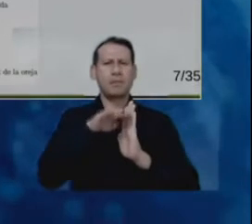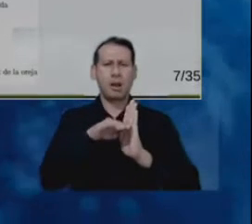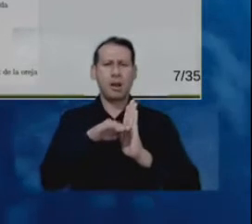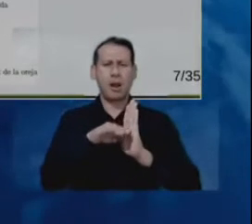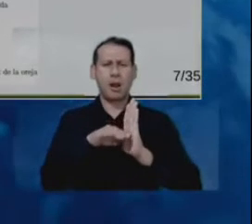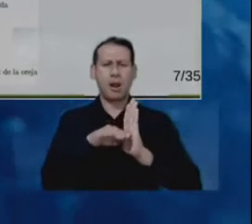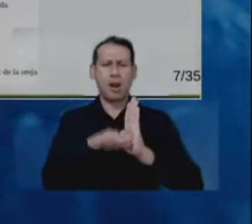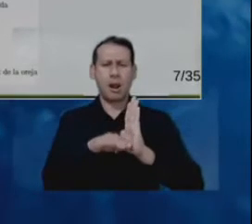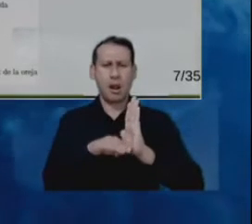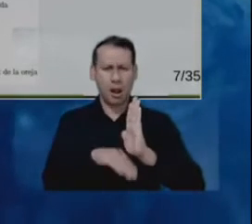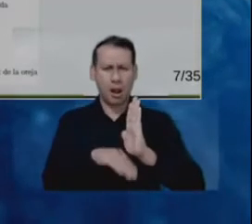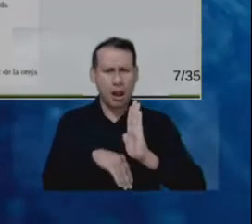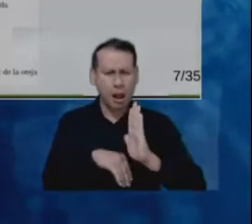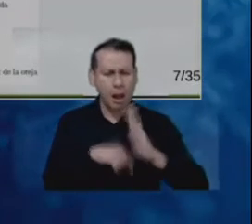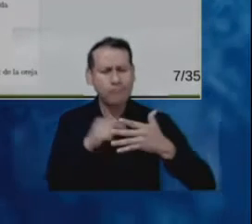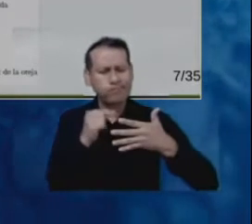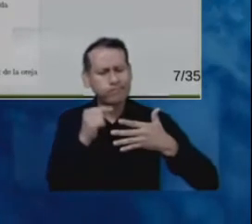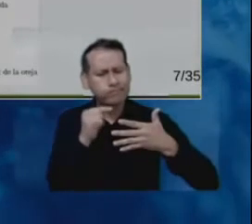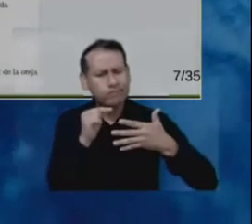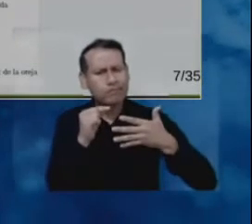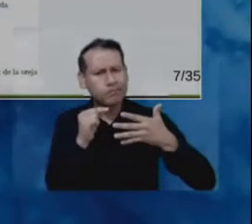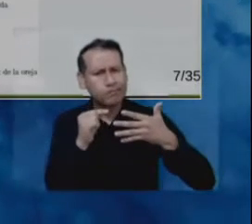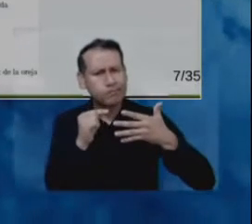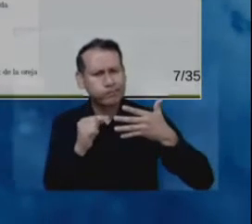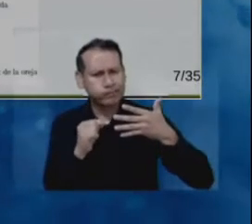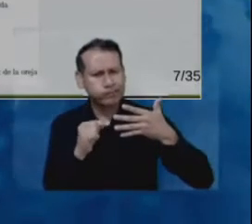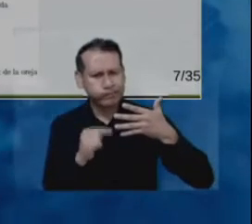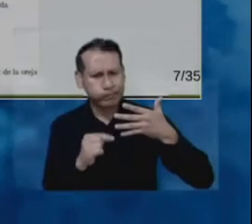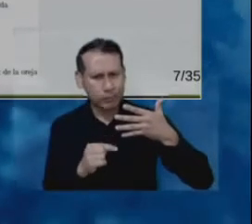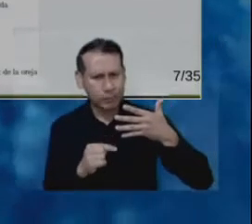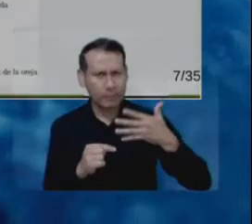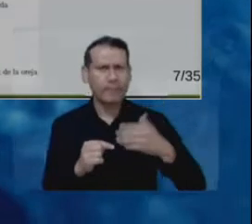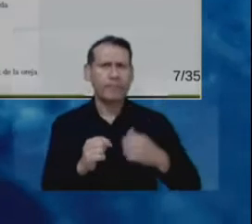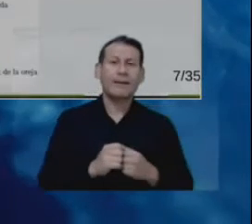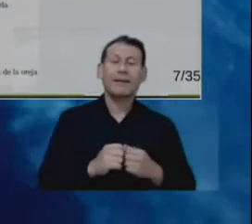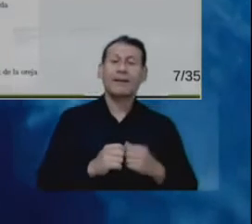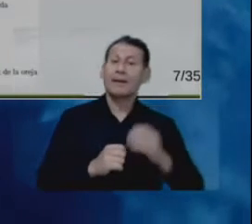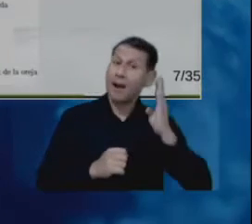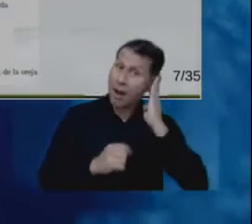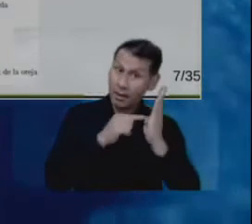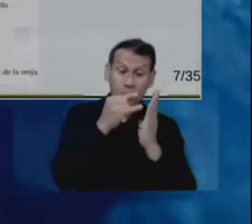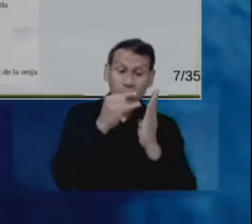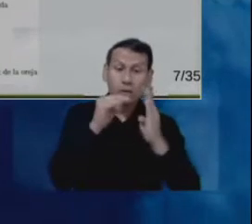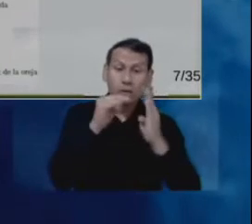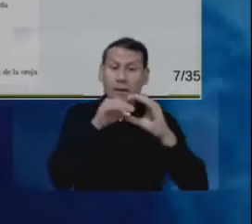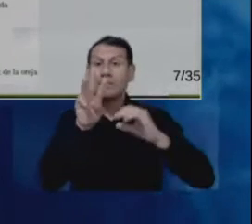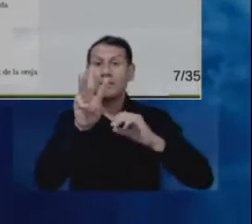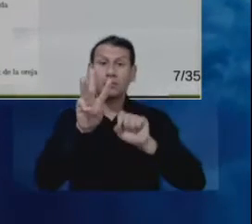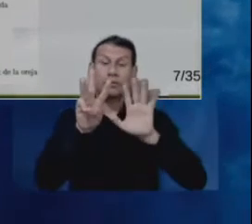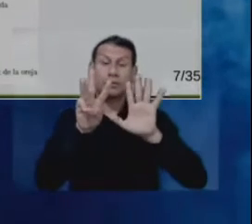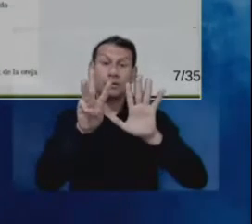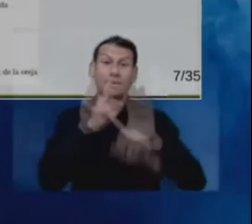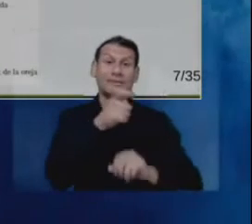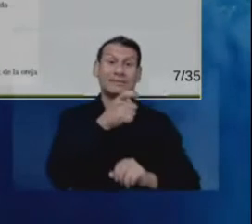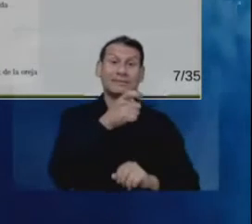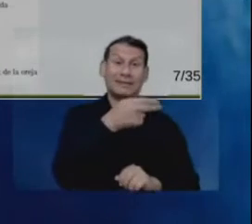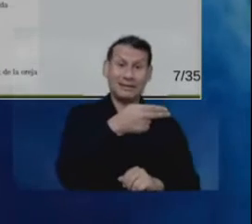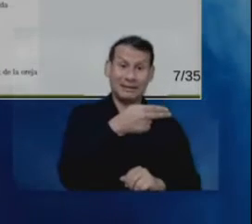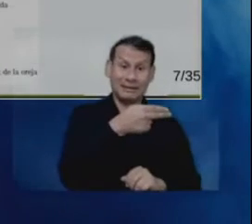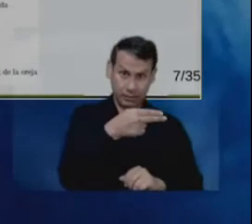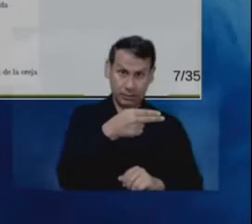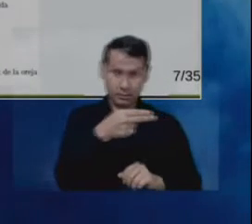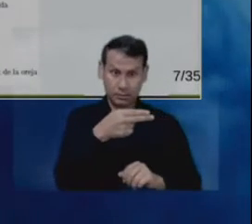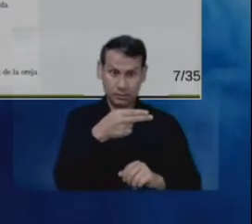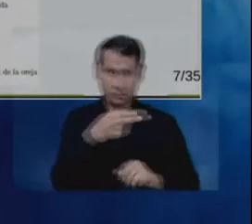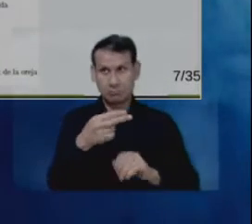en detalle estamos simulando la banda 3.5 GHz que constituye, es decir, es la banda en el rango de frecuencia 1